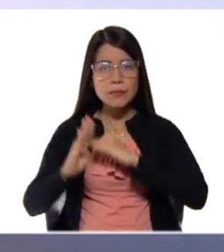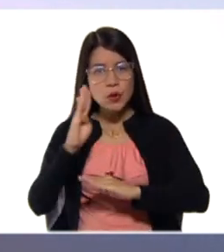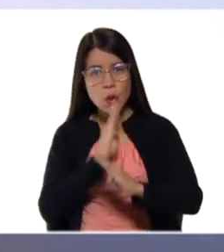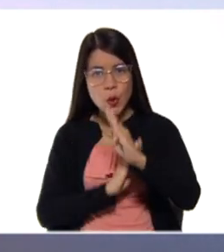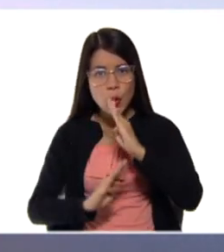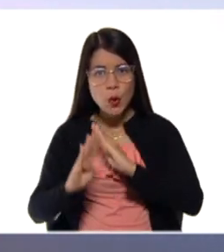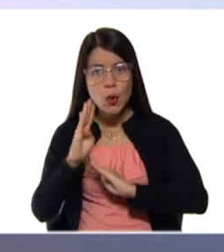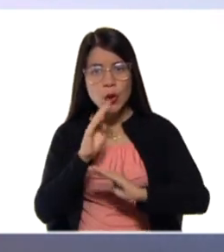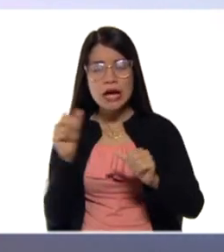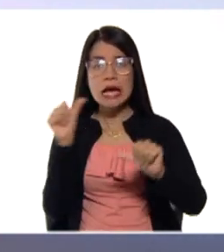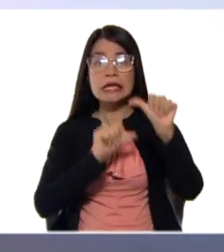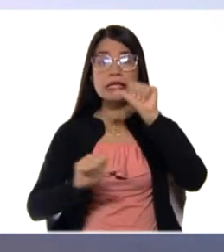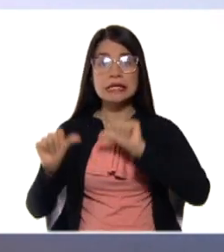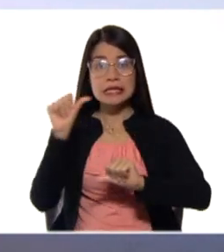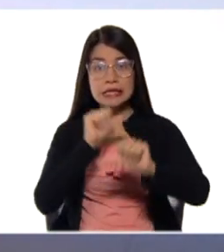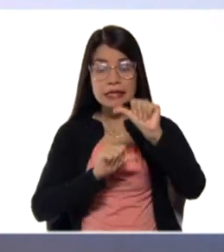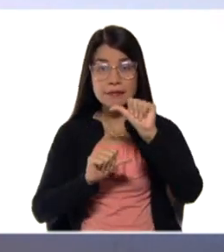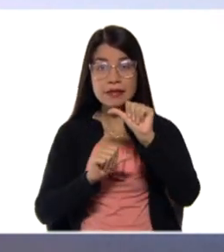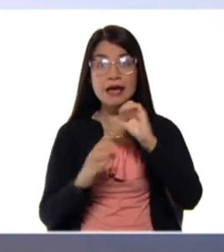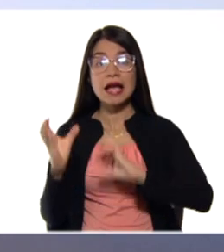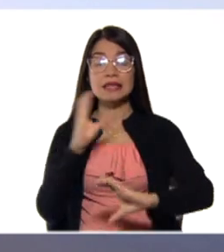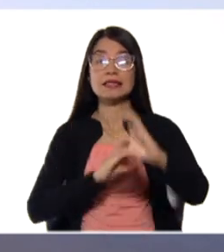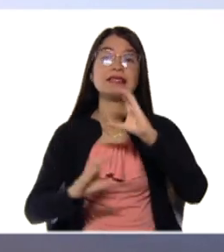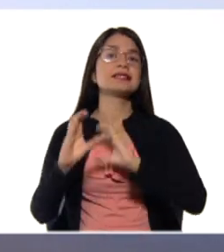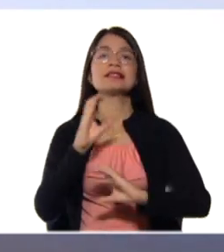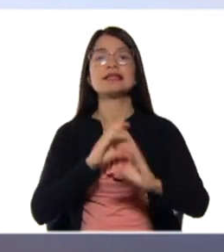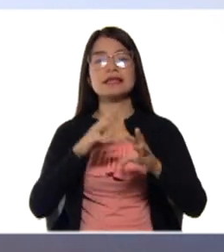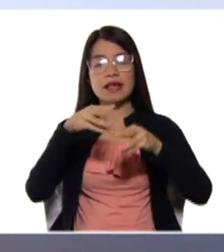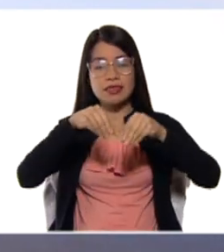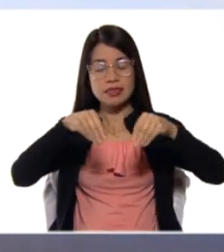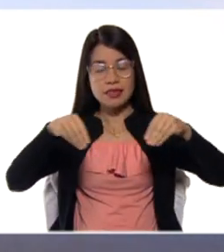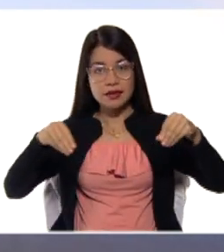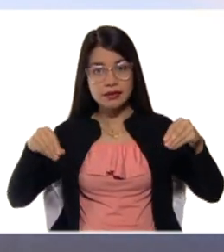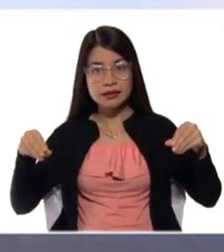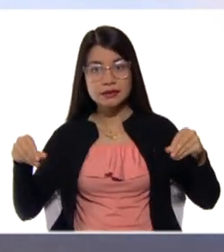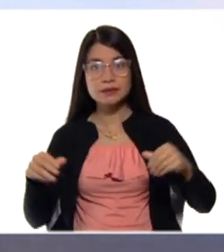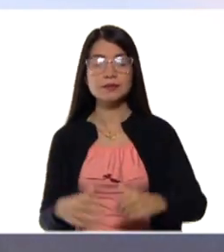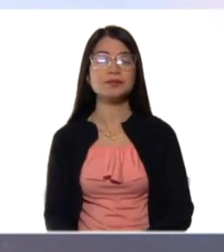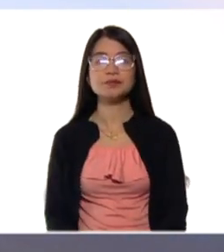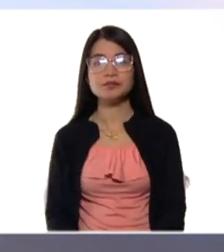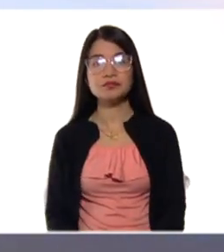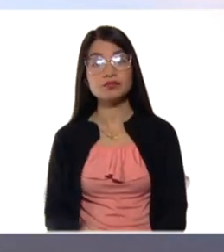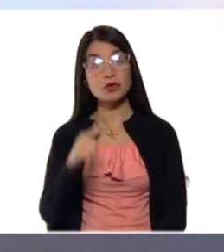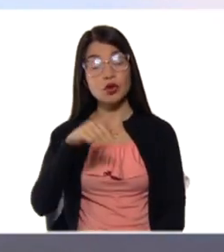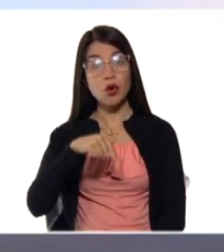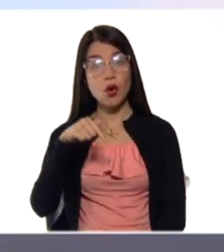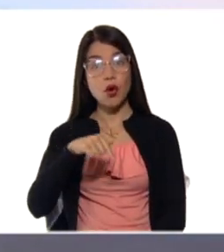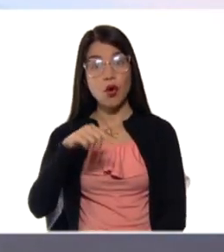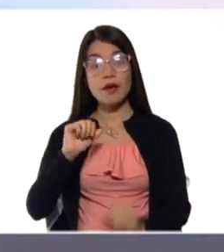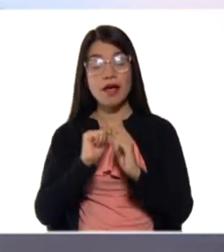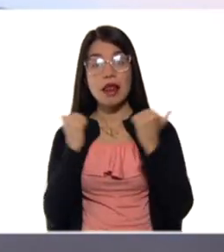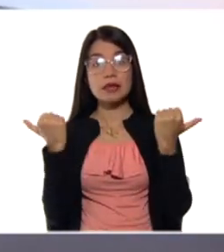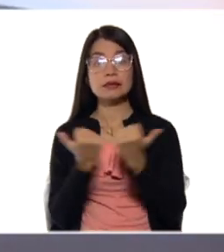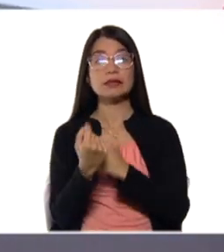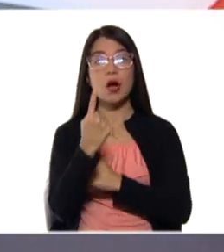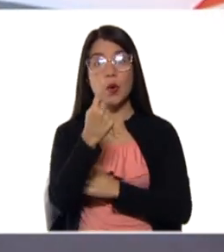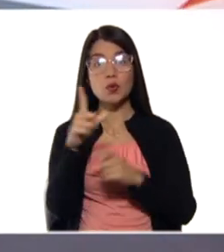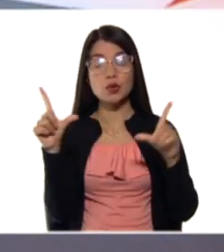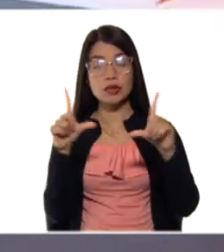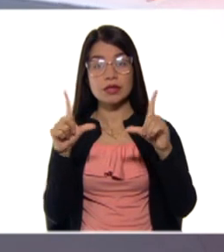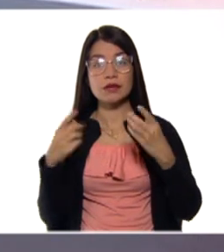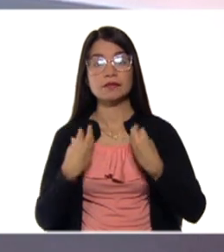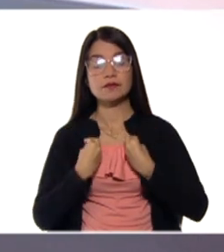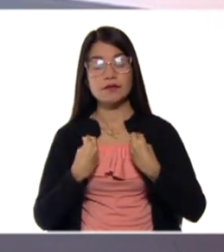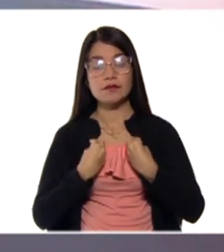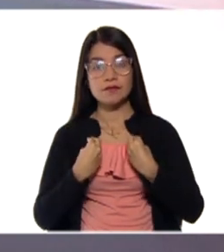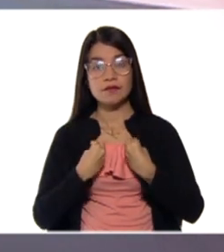la química y, por supuesto, las ciencias de la tierra. Por eso, el día de hoy, acá, en el estudio número 1 del canal educativo